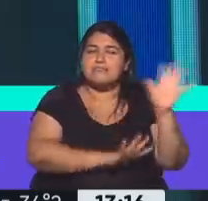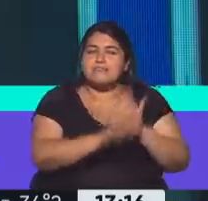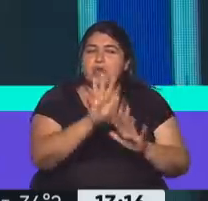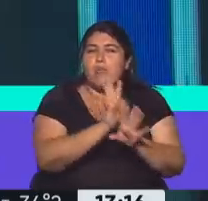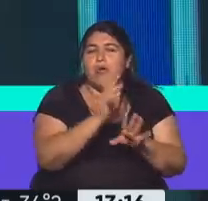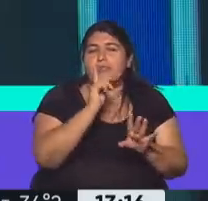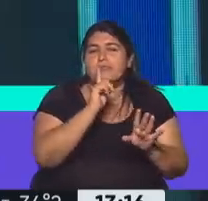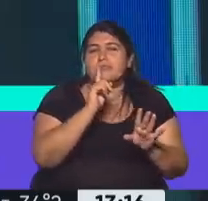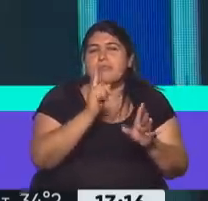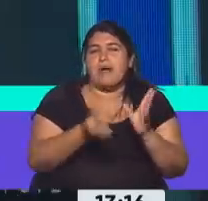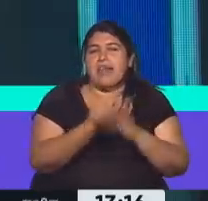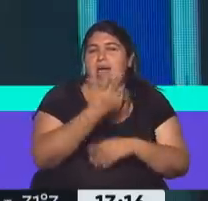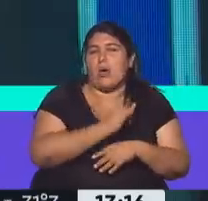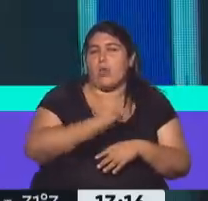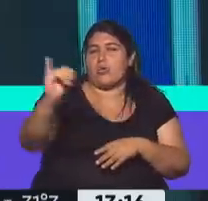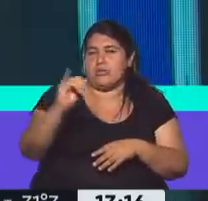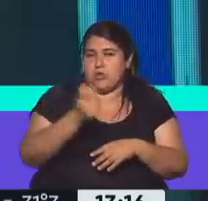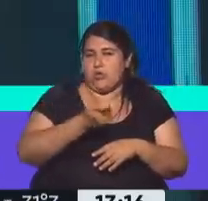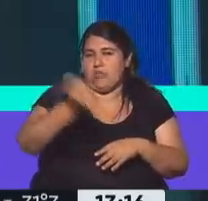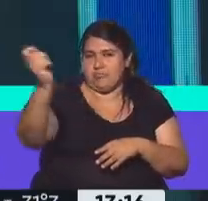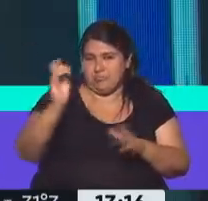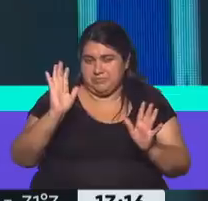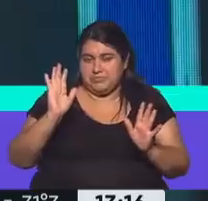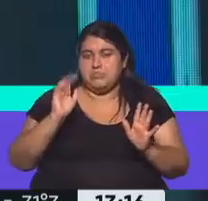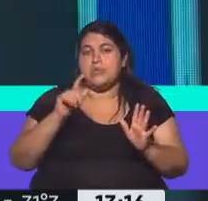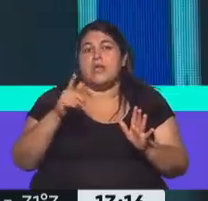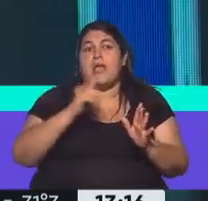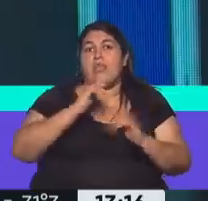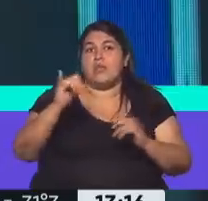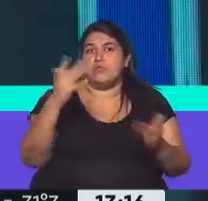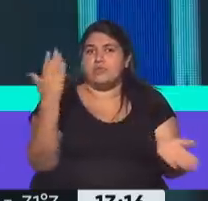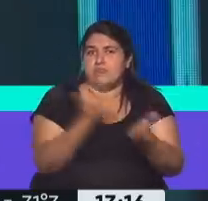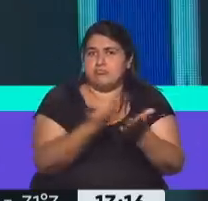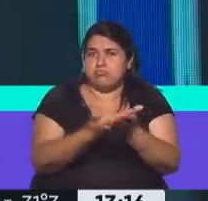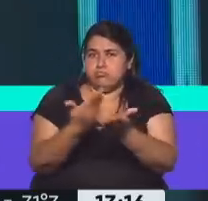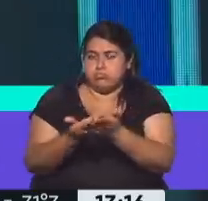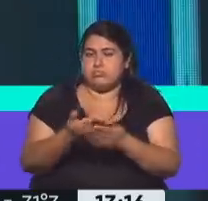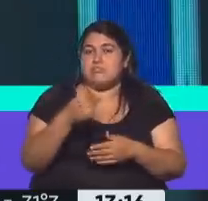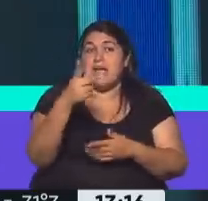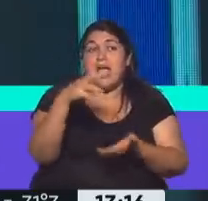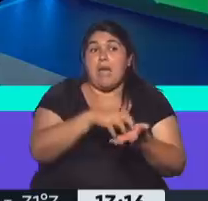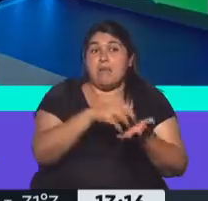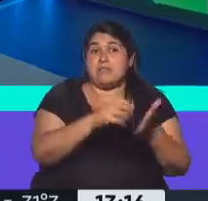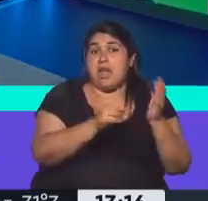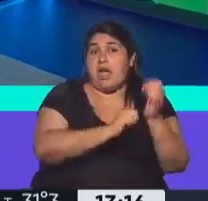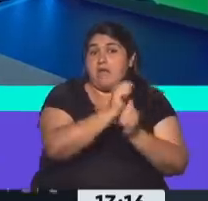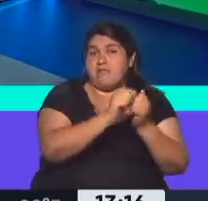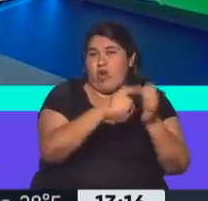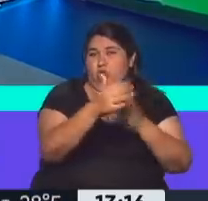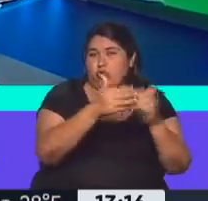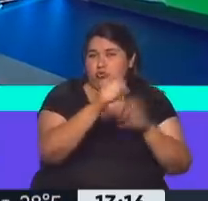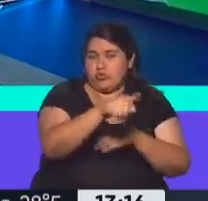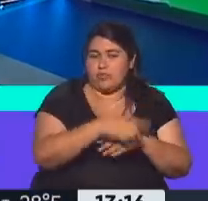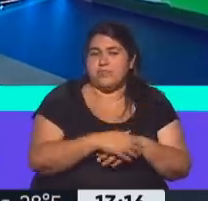judicial, a través de denuncias que podían presentar, se sugiere en esta reunión precisamente los empresarios de la construcción, pero además